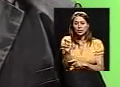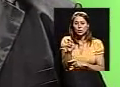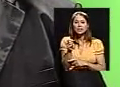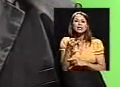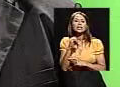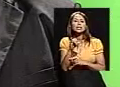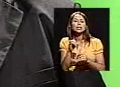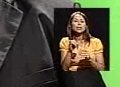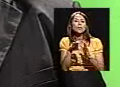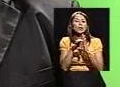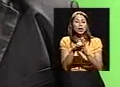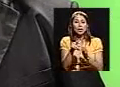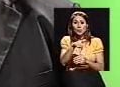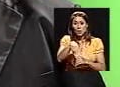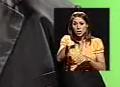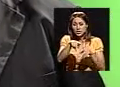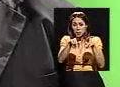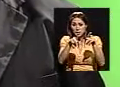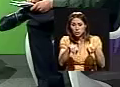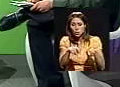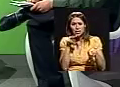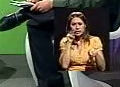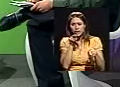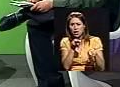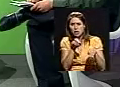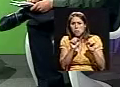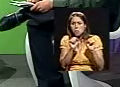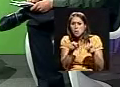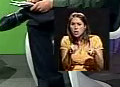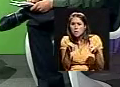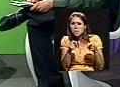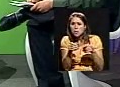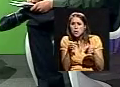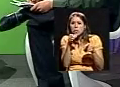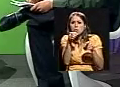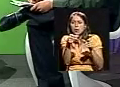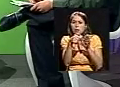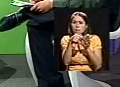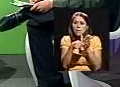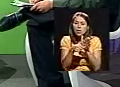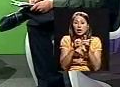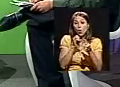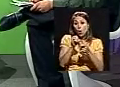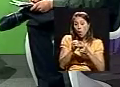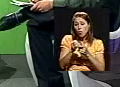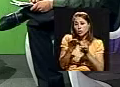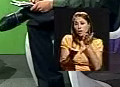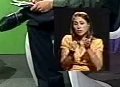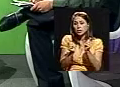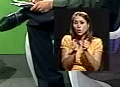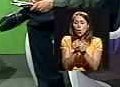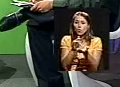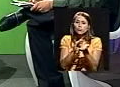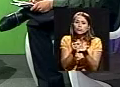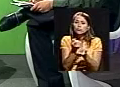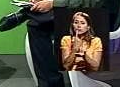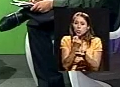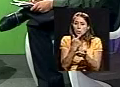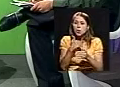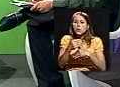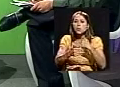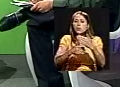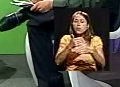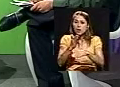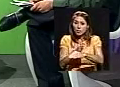de que quirúrgicamente o por un proceso, un tratamiento médico se pueda mejorar la